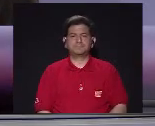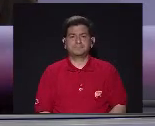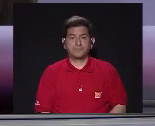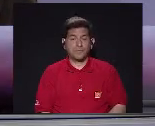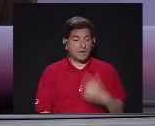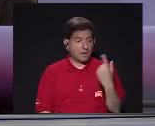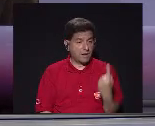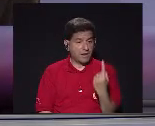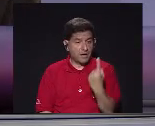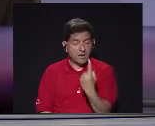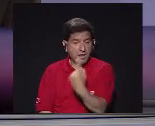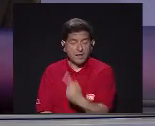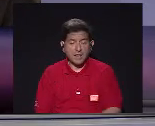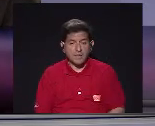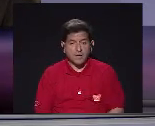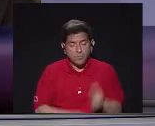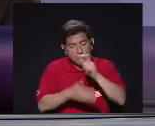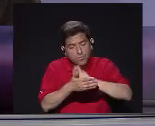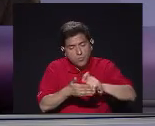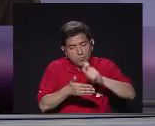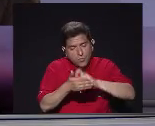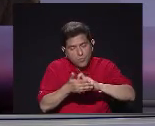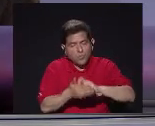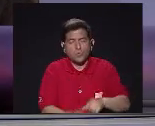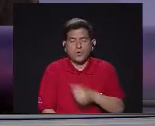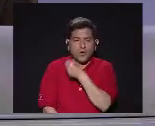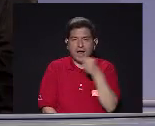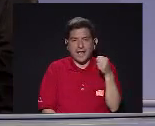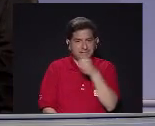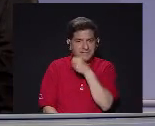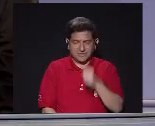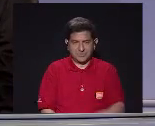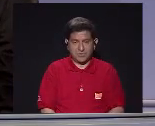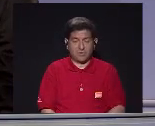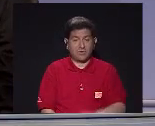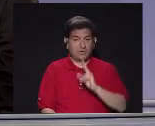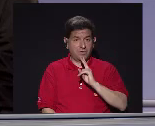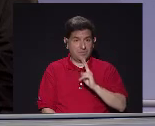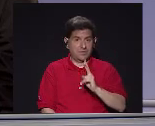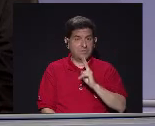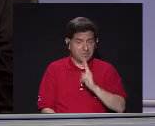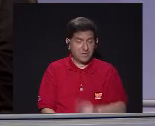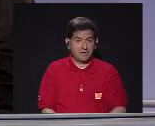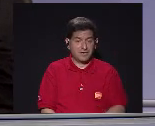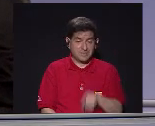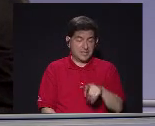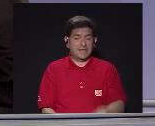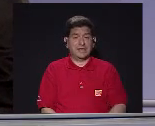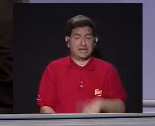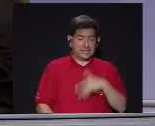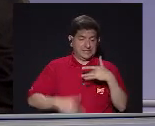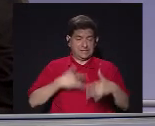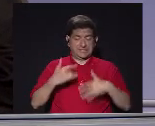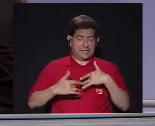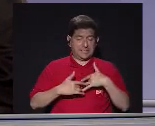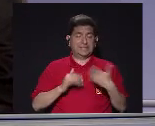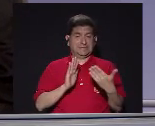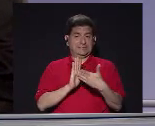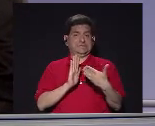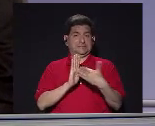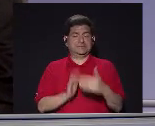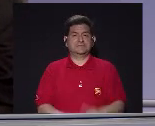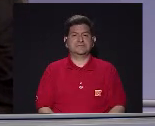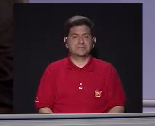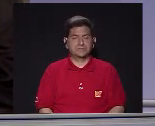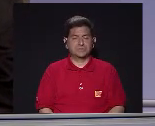Hizo una Una composición Con ese poema Una canción Con ese poema Que realmente Mueve fibras Realmente Es